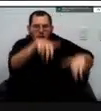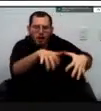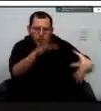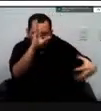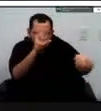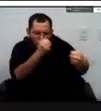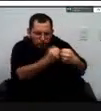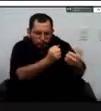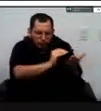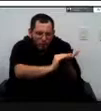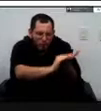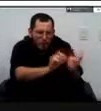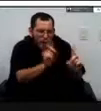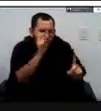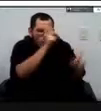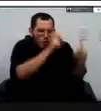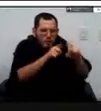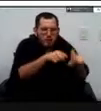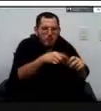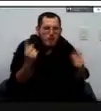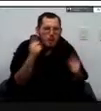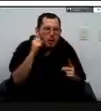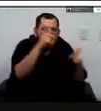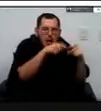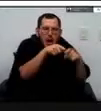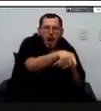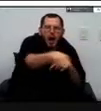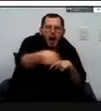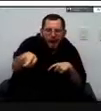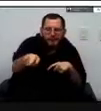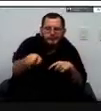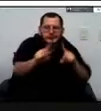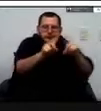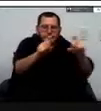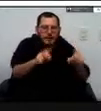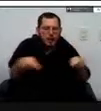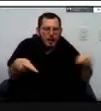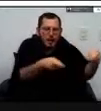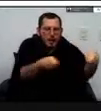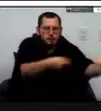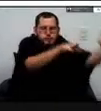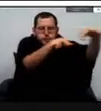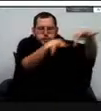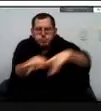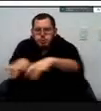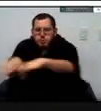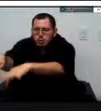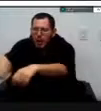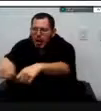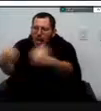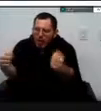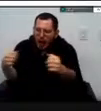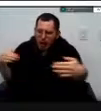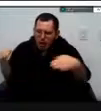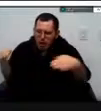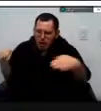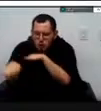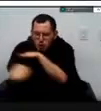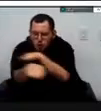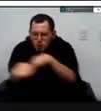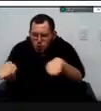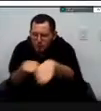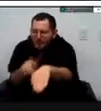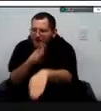y pues obviamente de las de los productos que que se que se hacen que se cosechan en en cada una de estas veredas